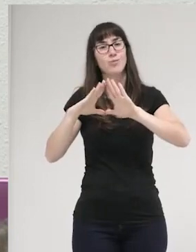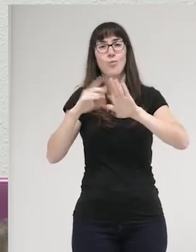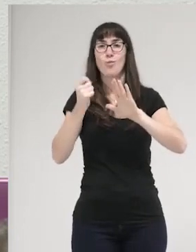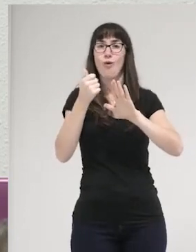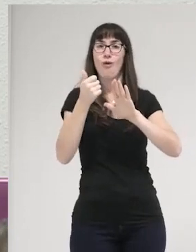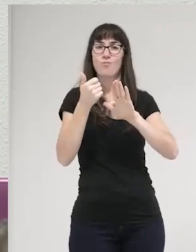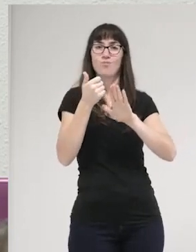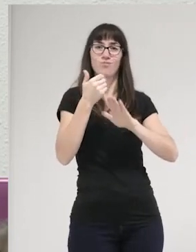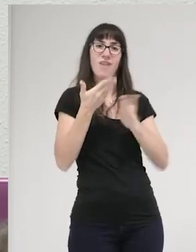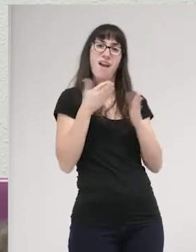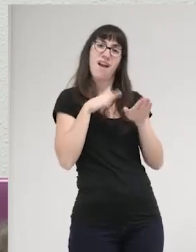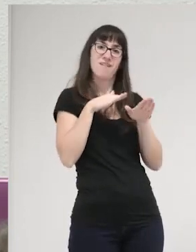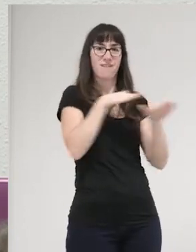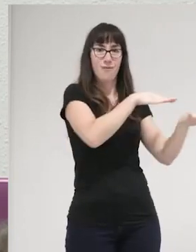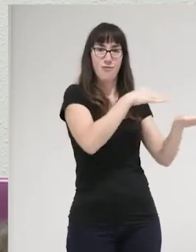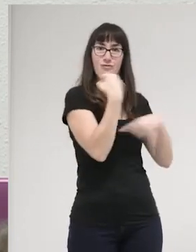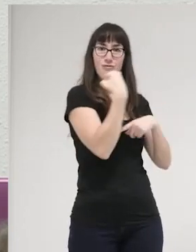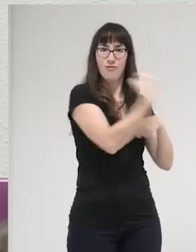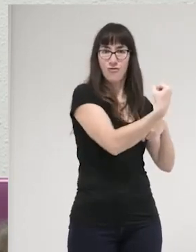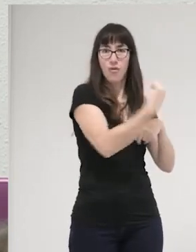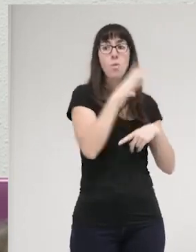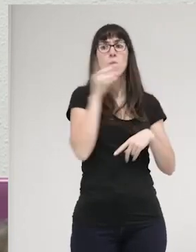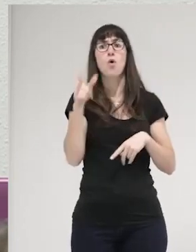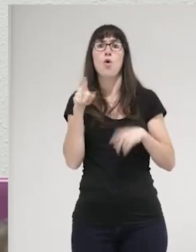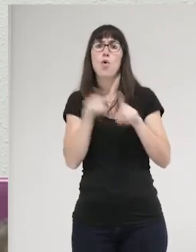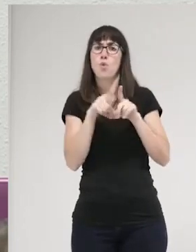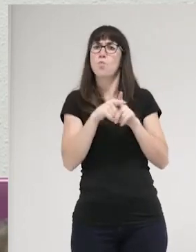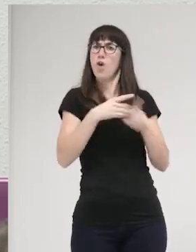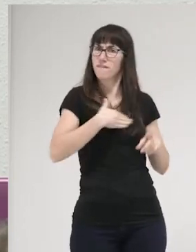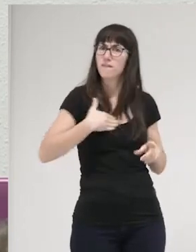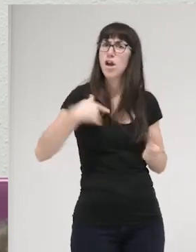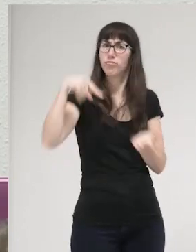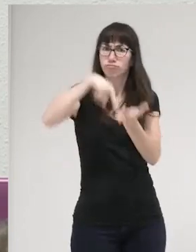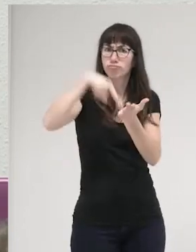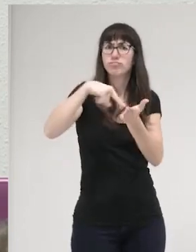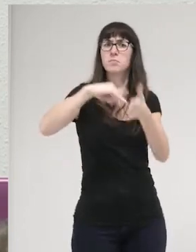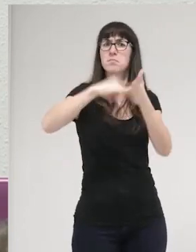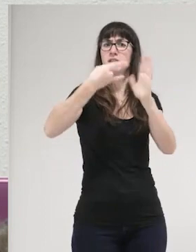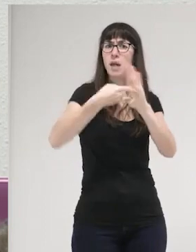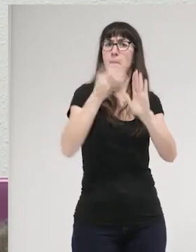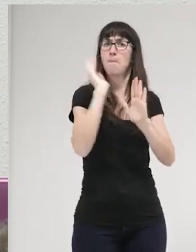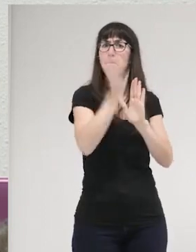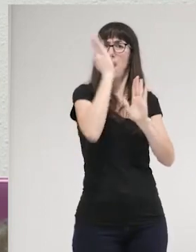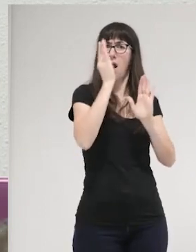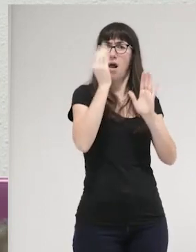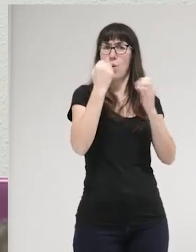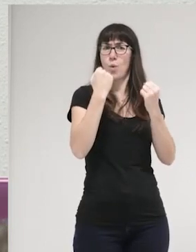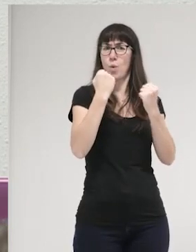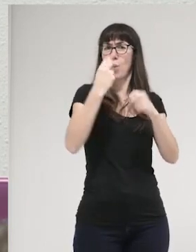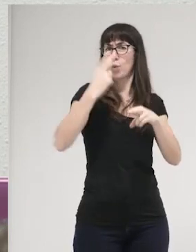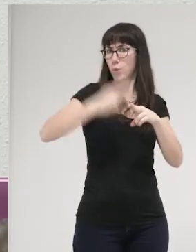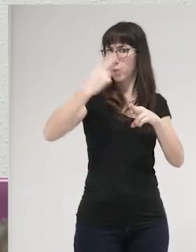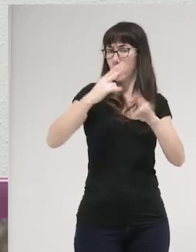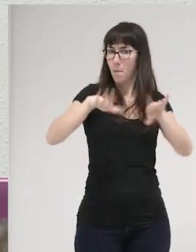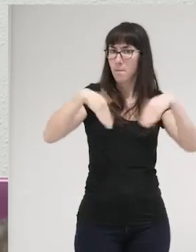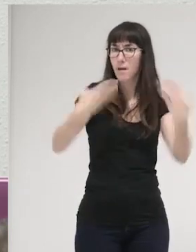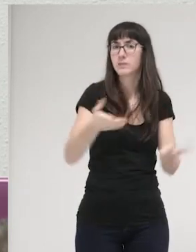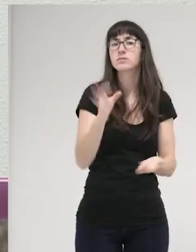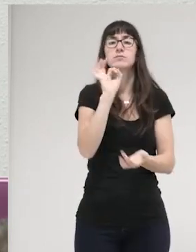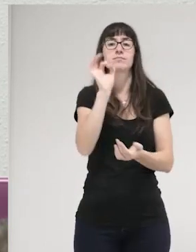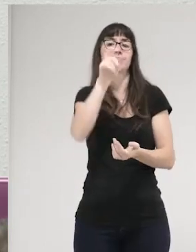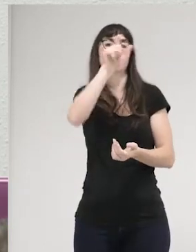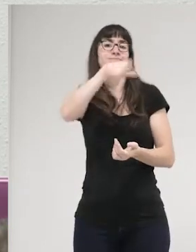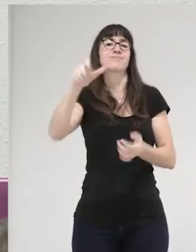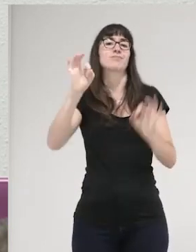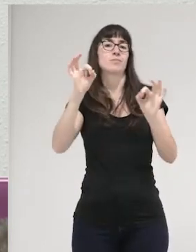solo porque hace una demanda explícita al endurecimiento penal y al centralizar, sobre todo en las violencias, en la lucha